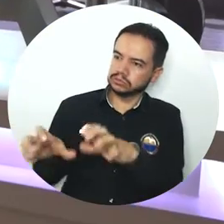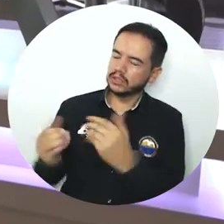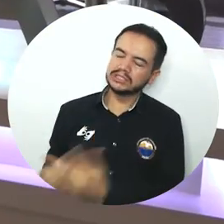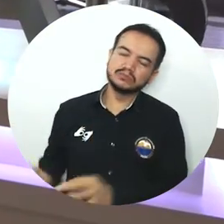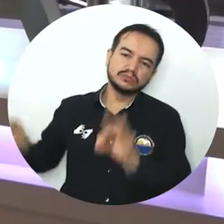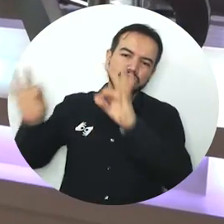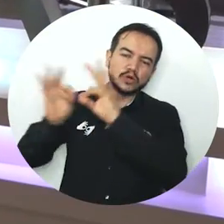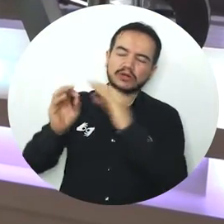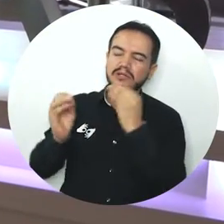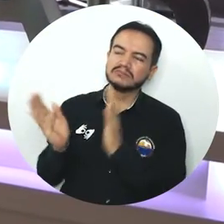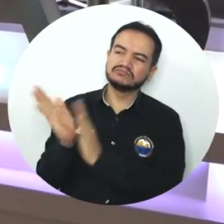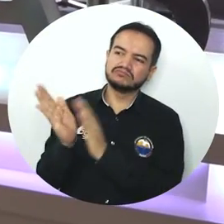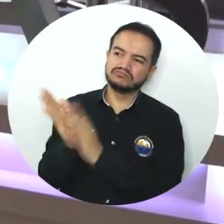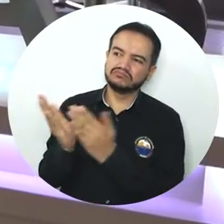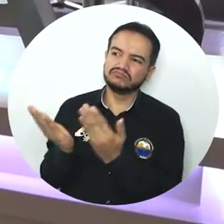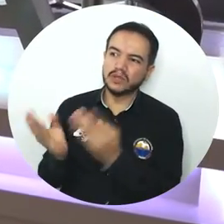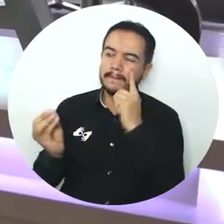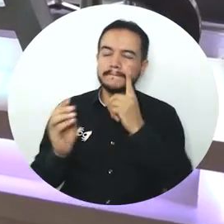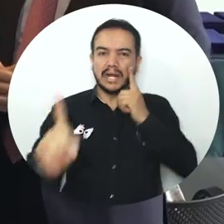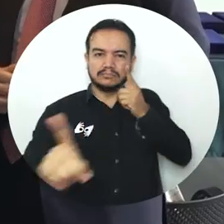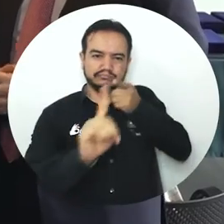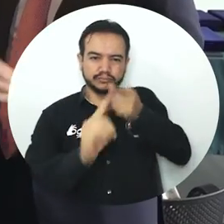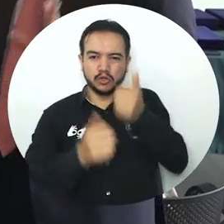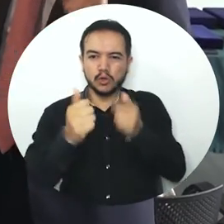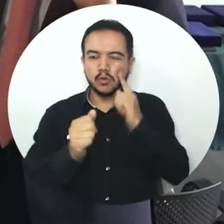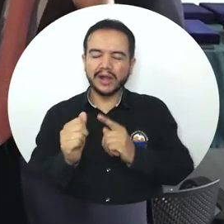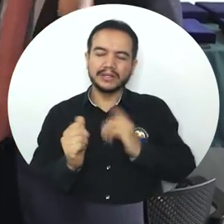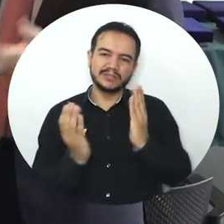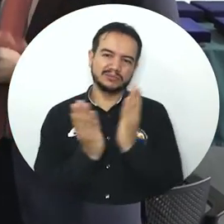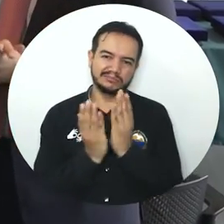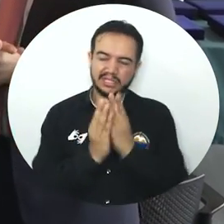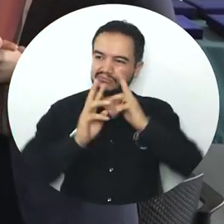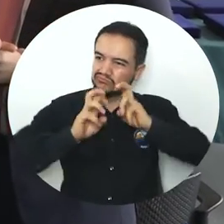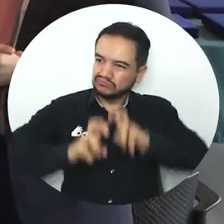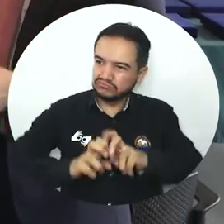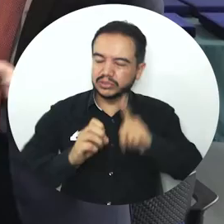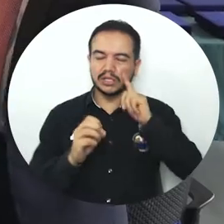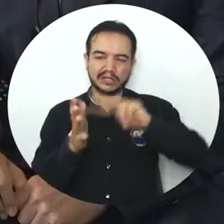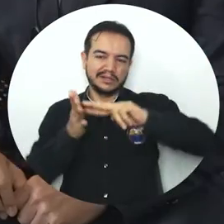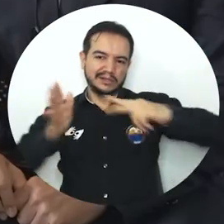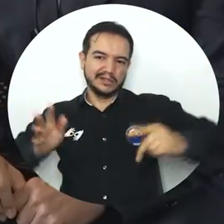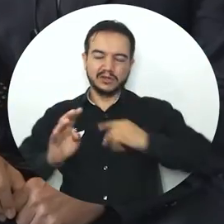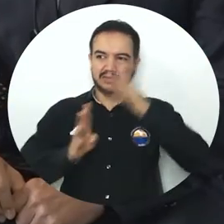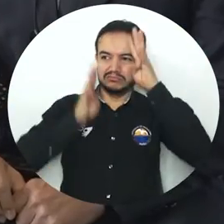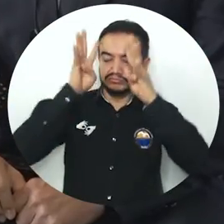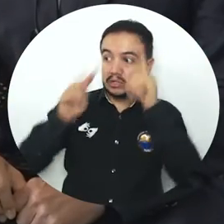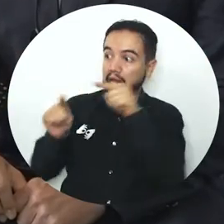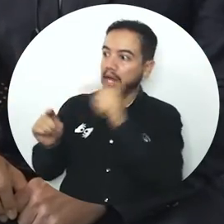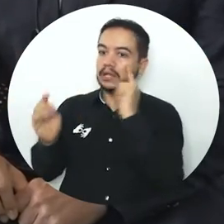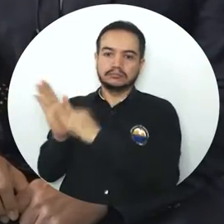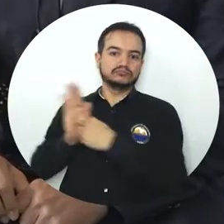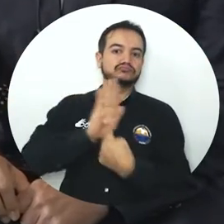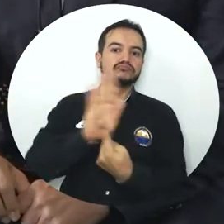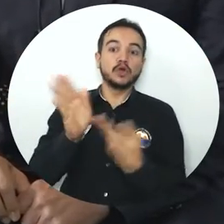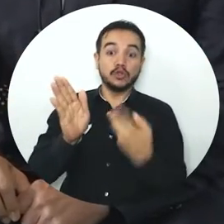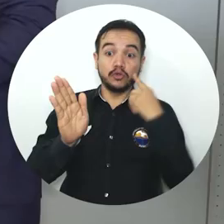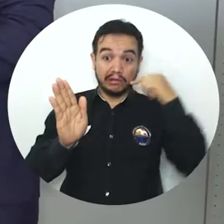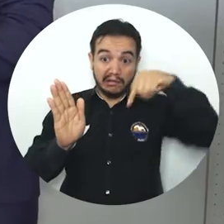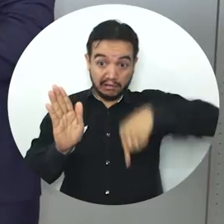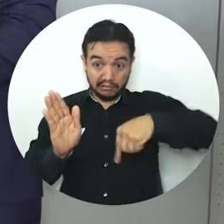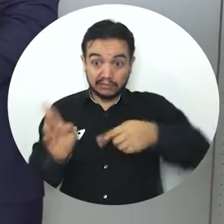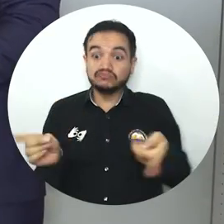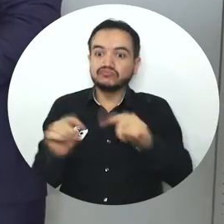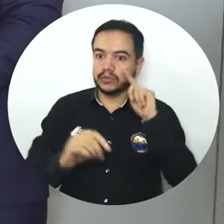seguir construyendo y desarrollando ciencia, tecnología e innovación en nuestro país. Son un ejemplo no solo a nivel regional sino a nivel nacional. Yo creo que